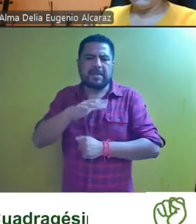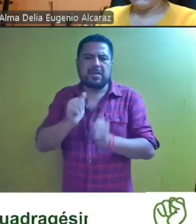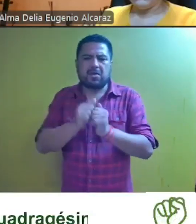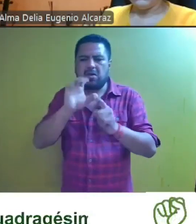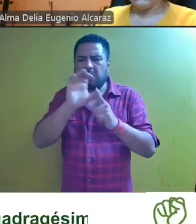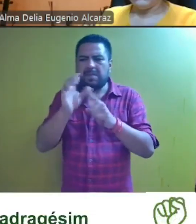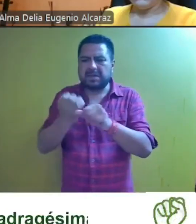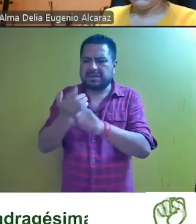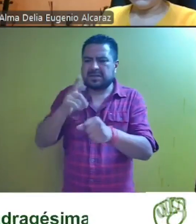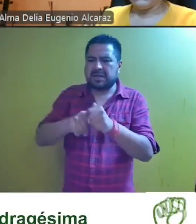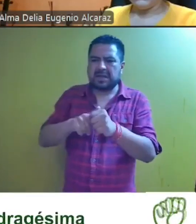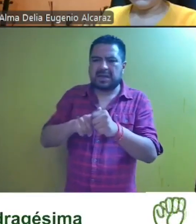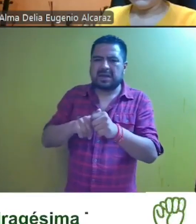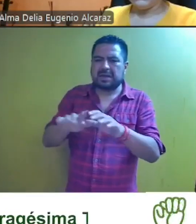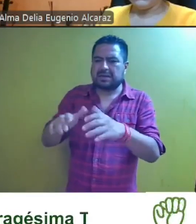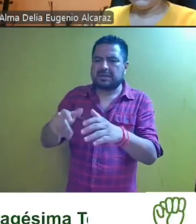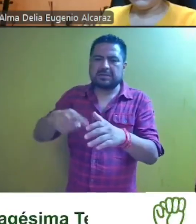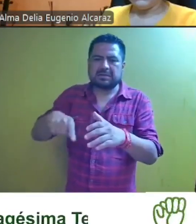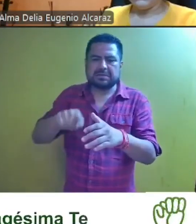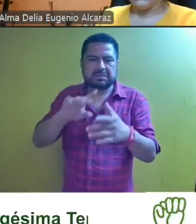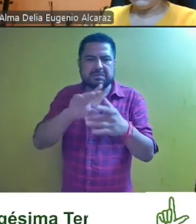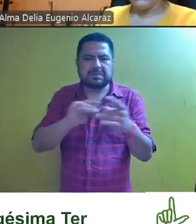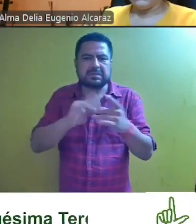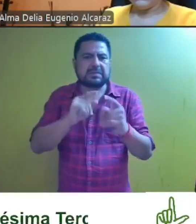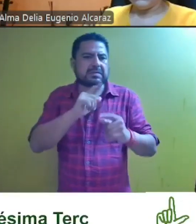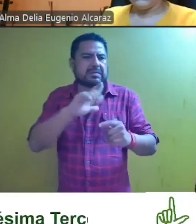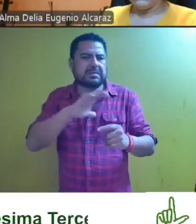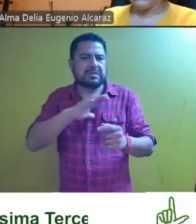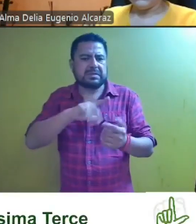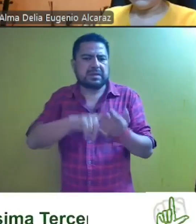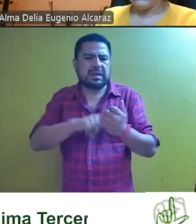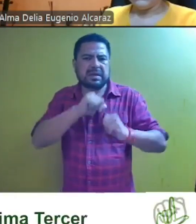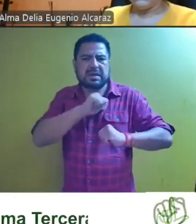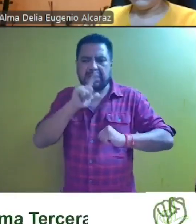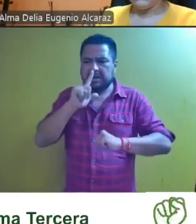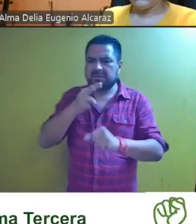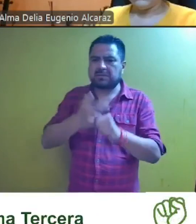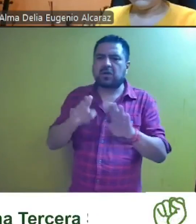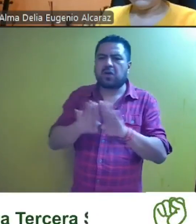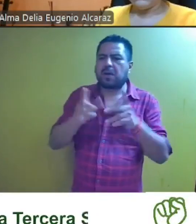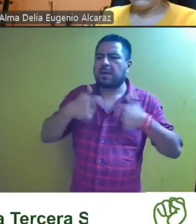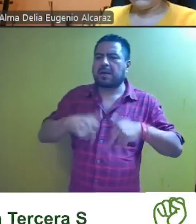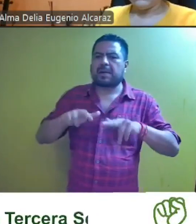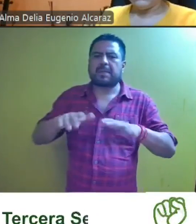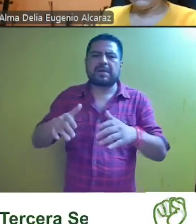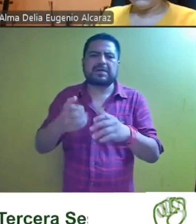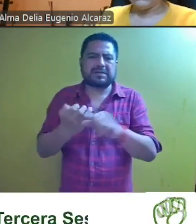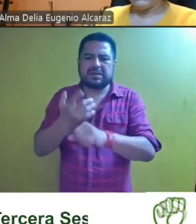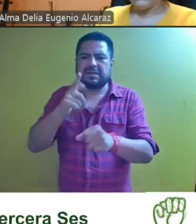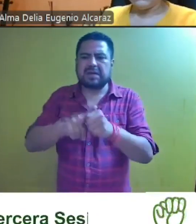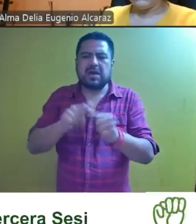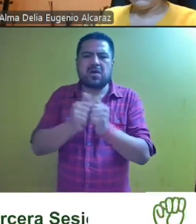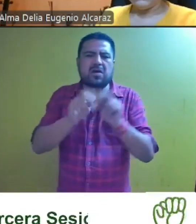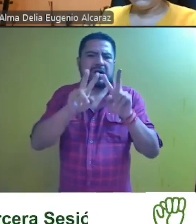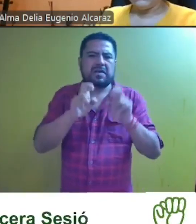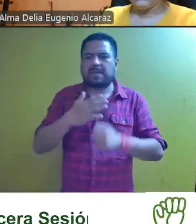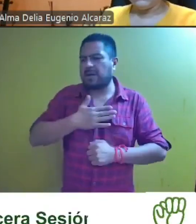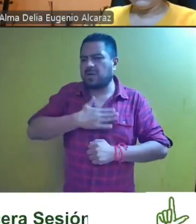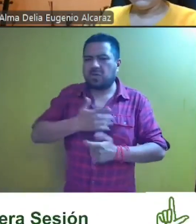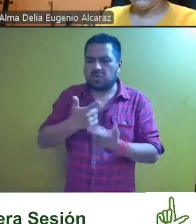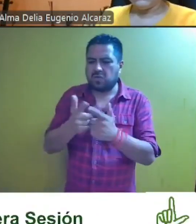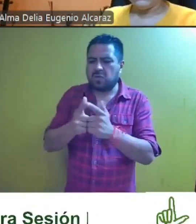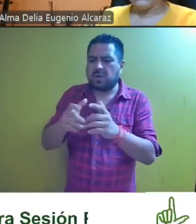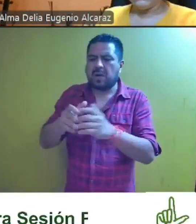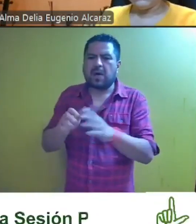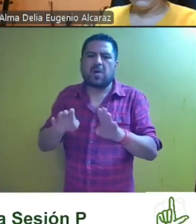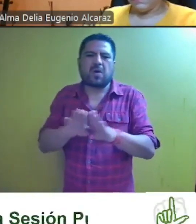comités directivos estatales y que señale que tiene facultades de representar al comité directivo estatal en asuntos de justicia intrapartidaria